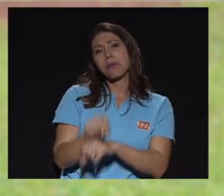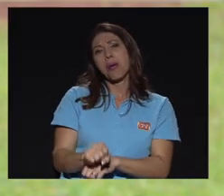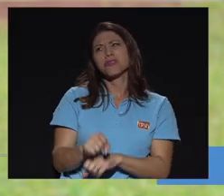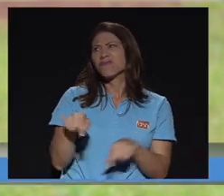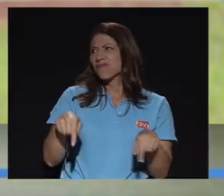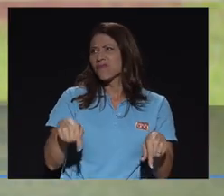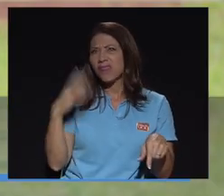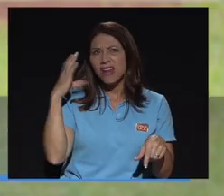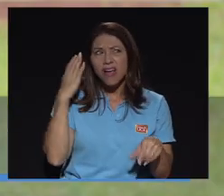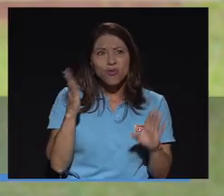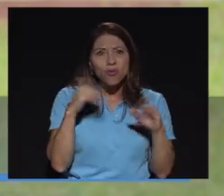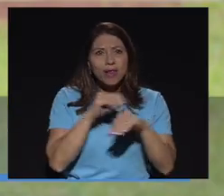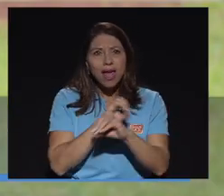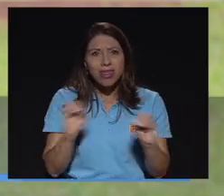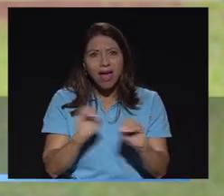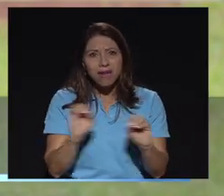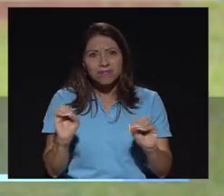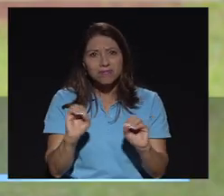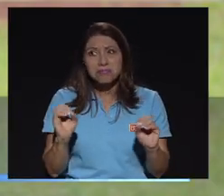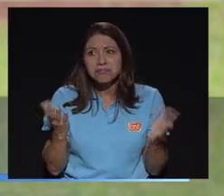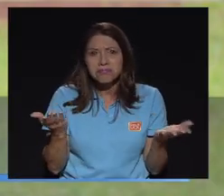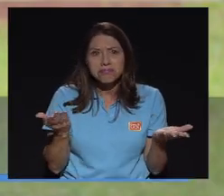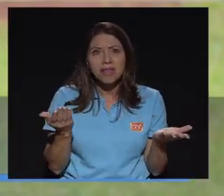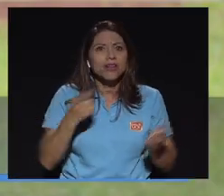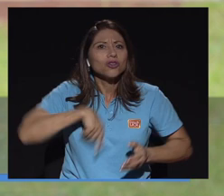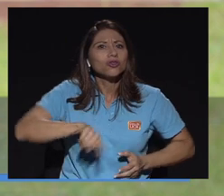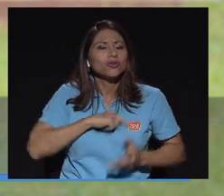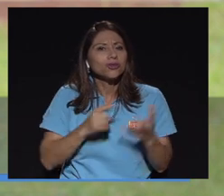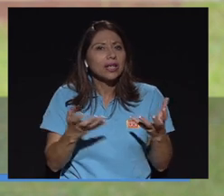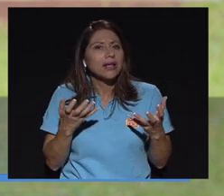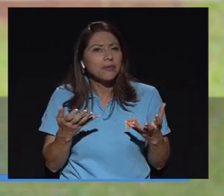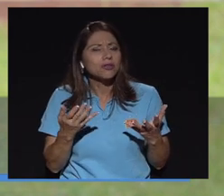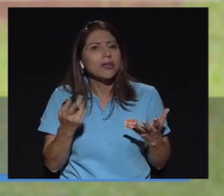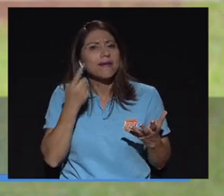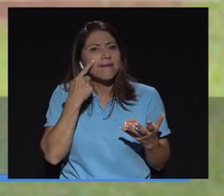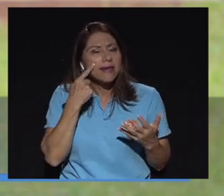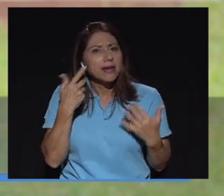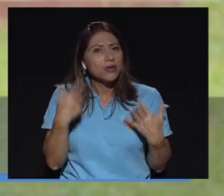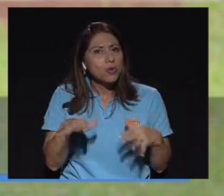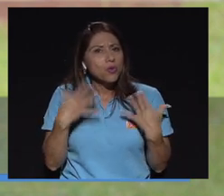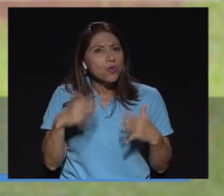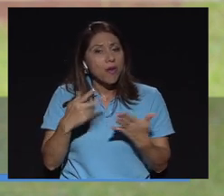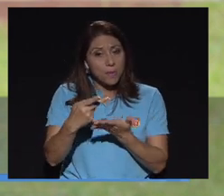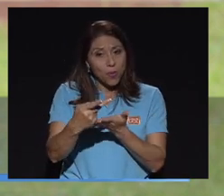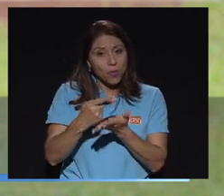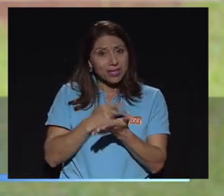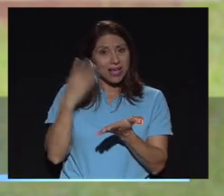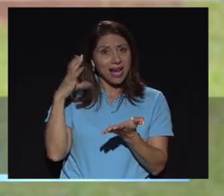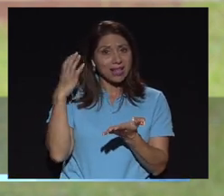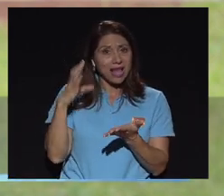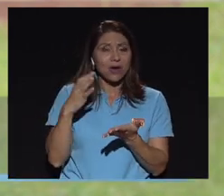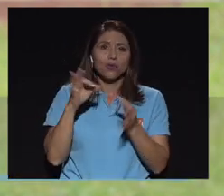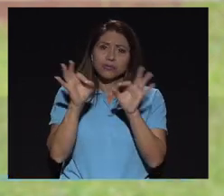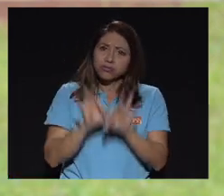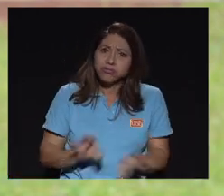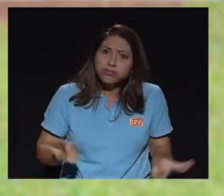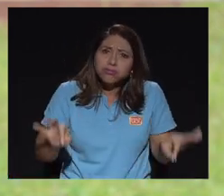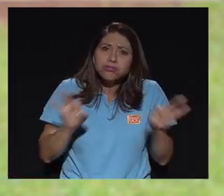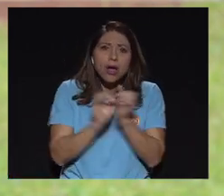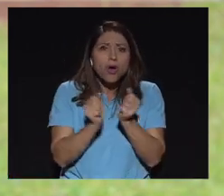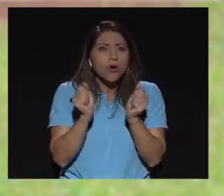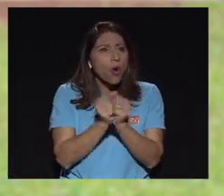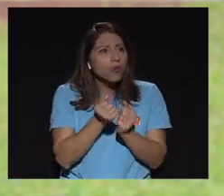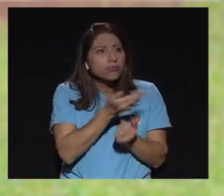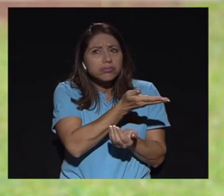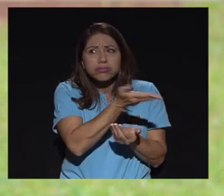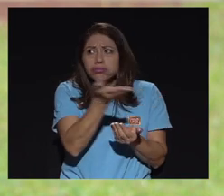en Cartago no hay nada entonces eso es lo que nosotros buscamos, ver el valor que tiene la provincia con estos